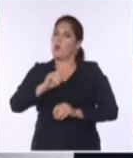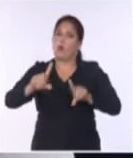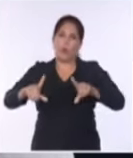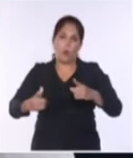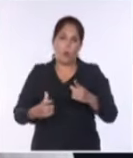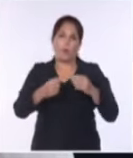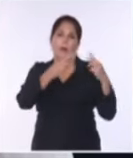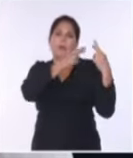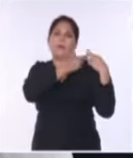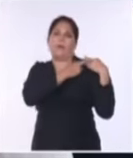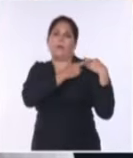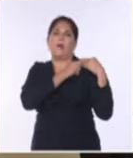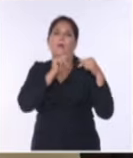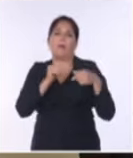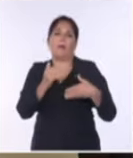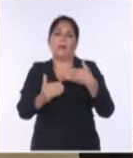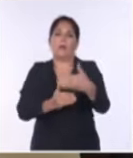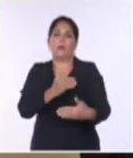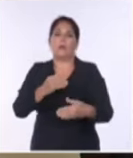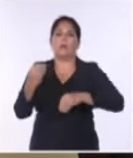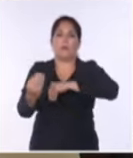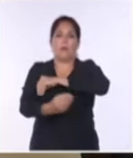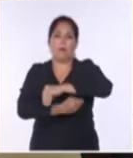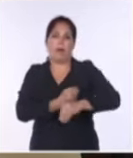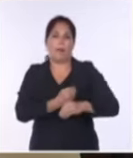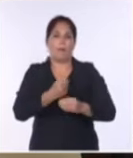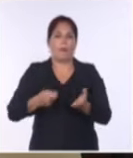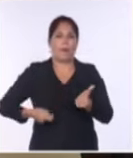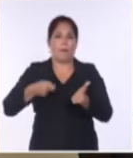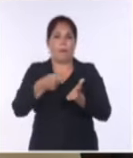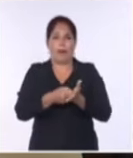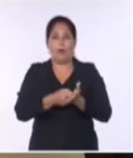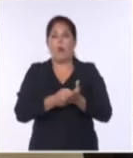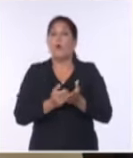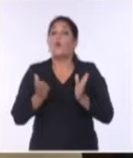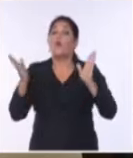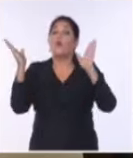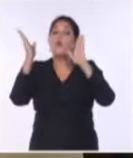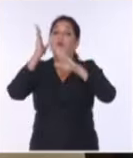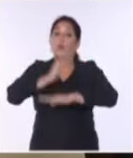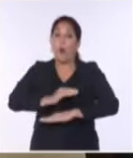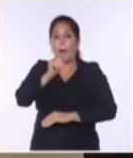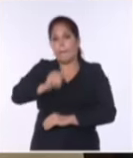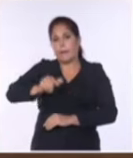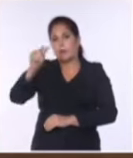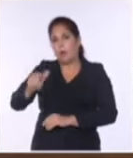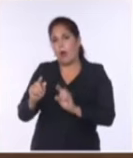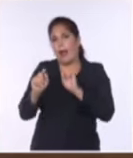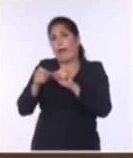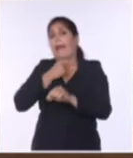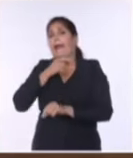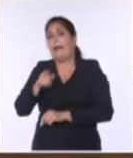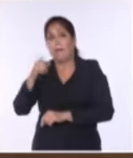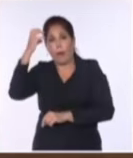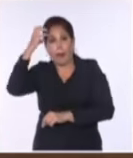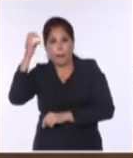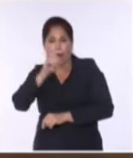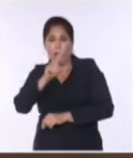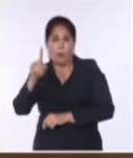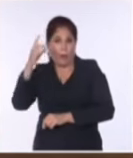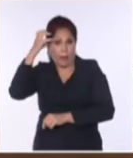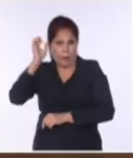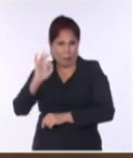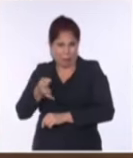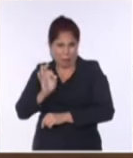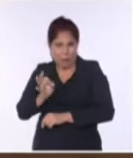responsabilidades en el proceso. A ello se suma la no disposición de algunas personas jurídicas, estatales y no estatales,